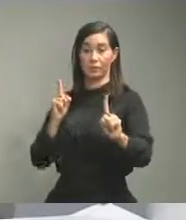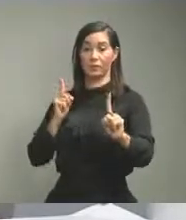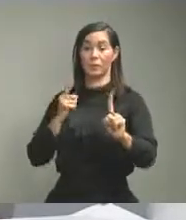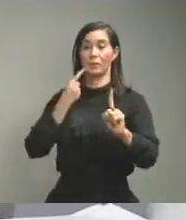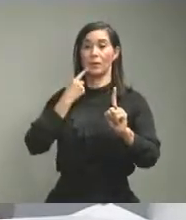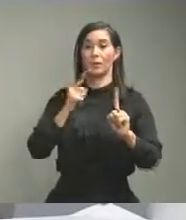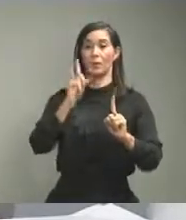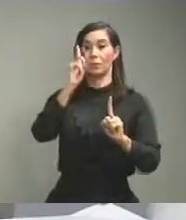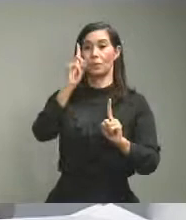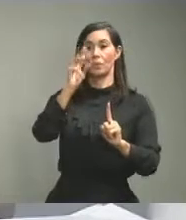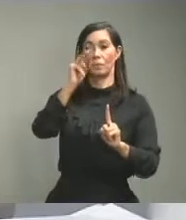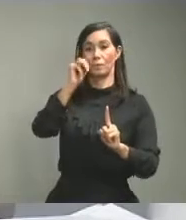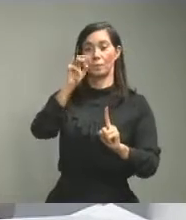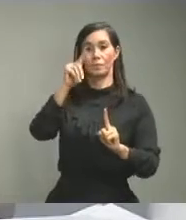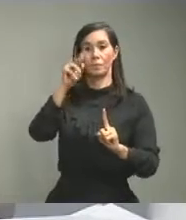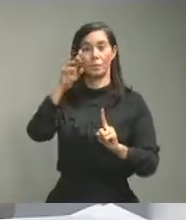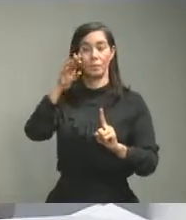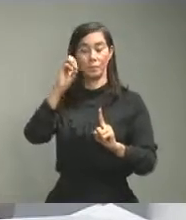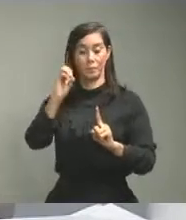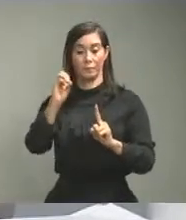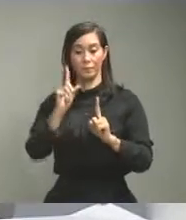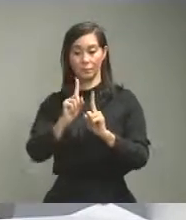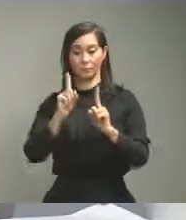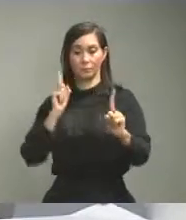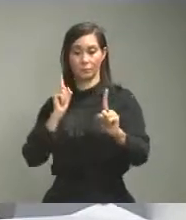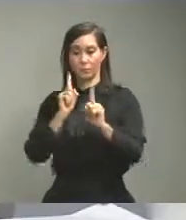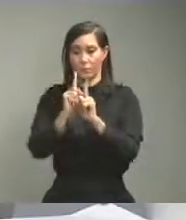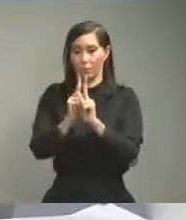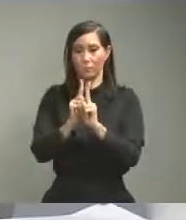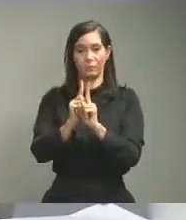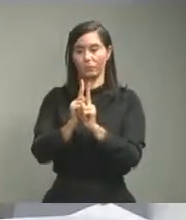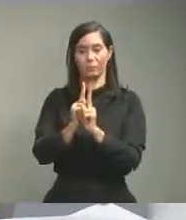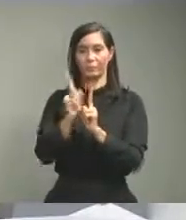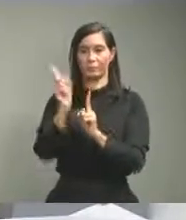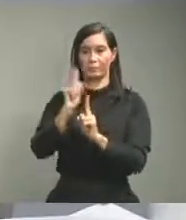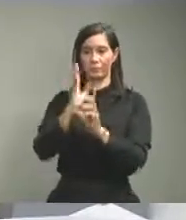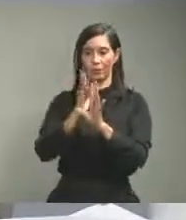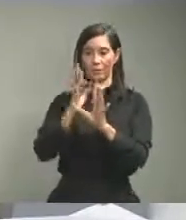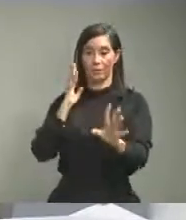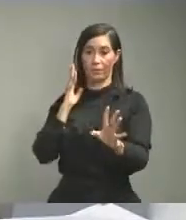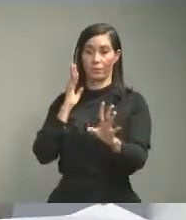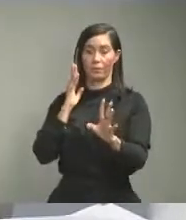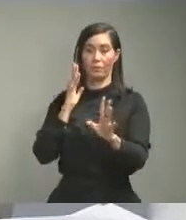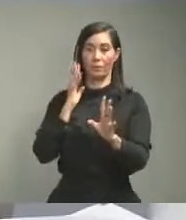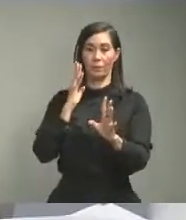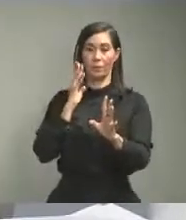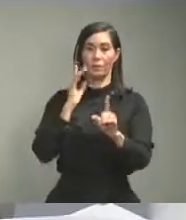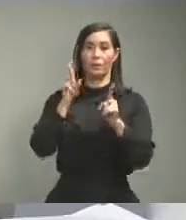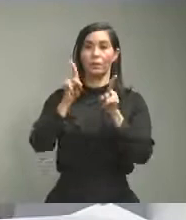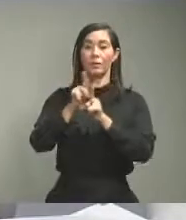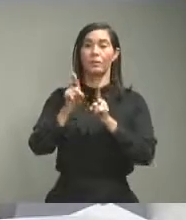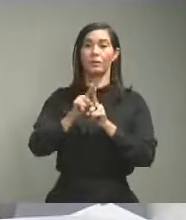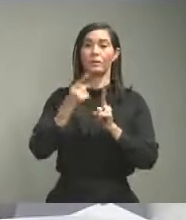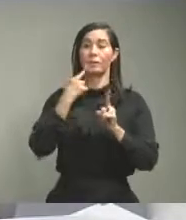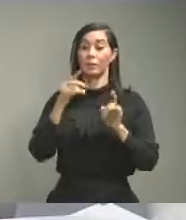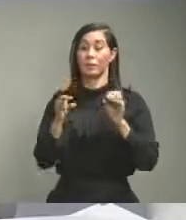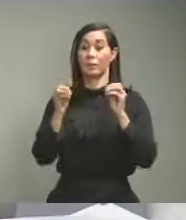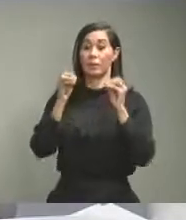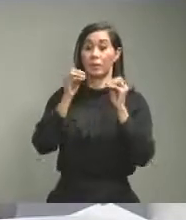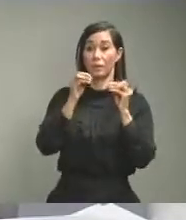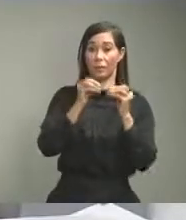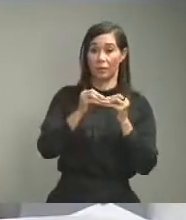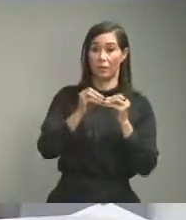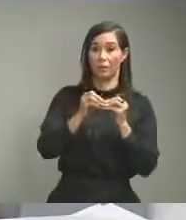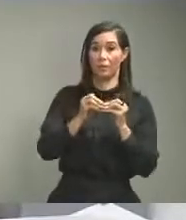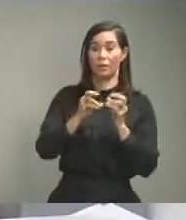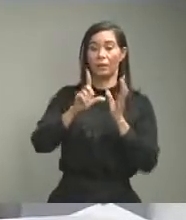al menos un metro entre las personas y agregamos la medida que será dada